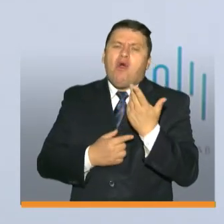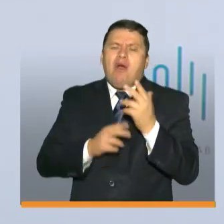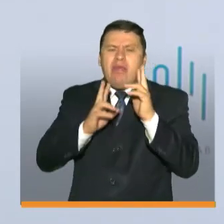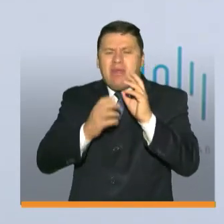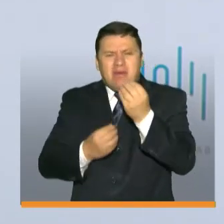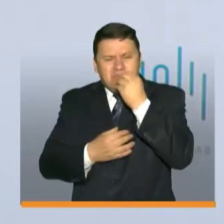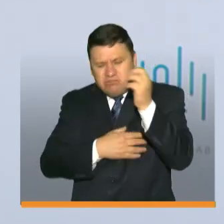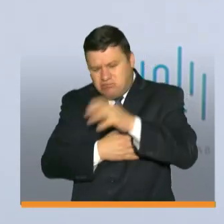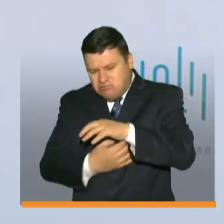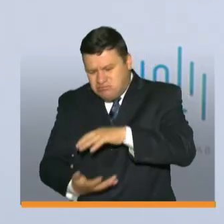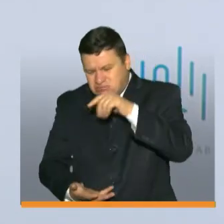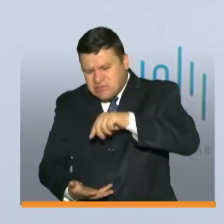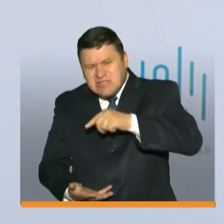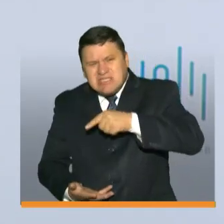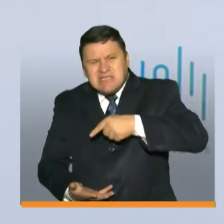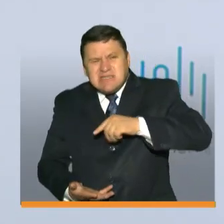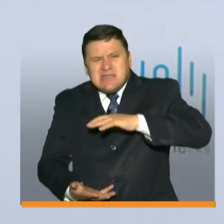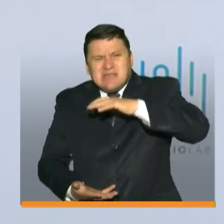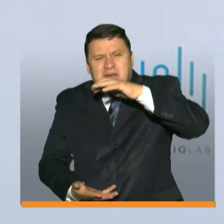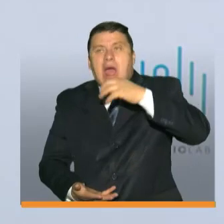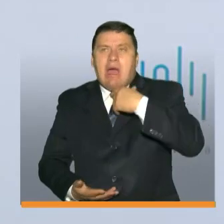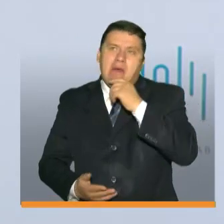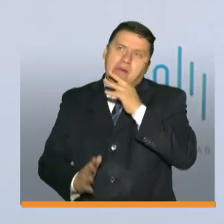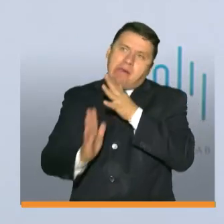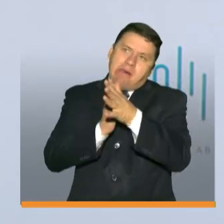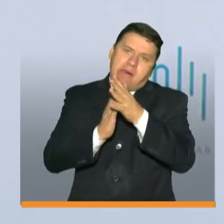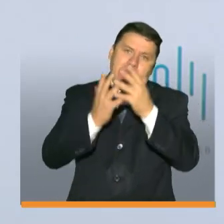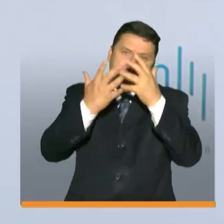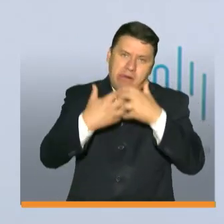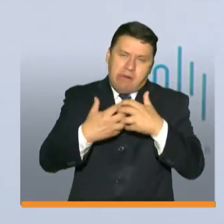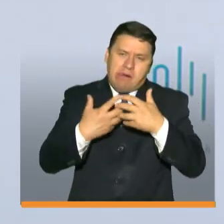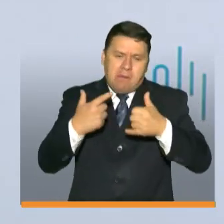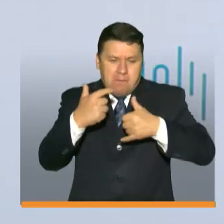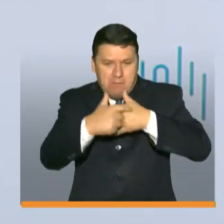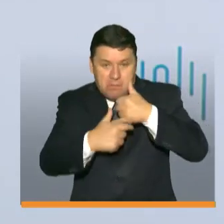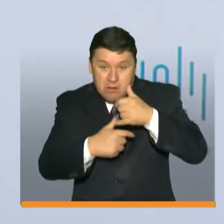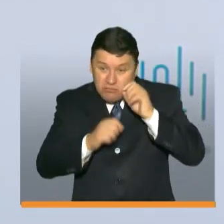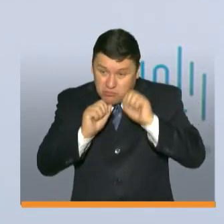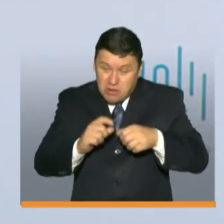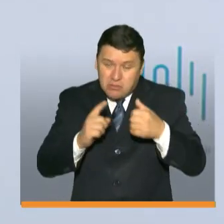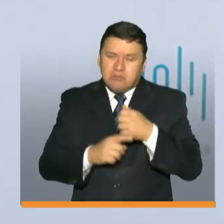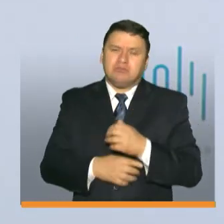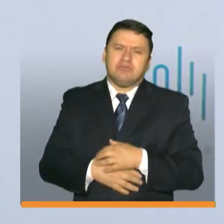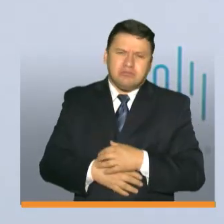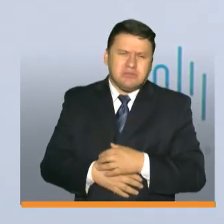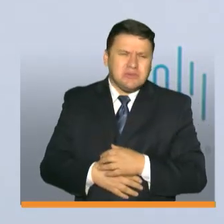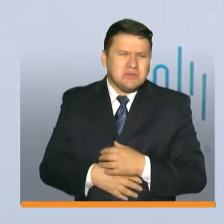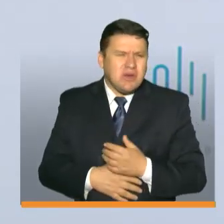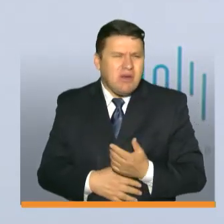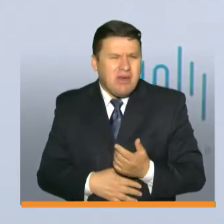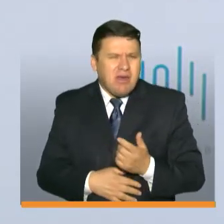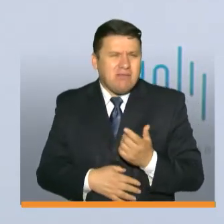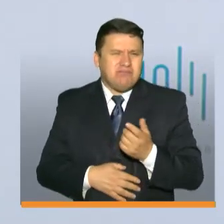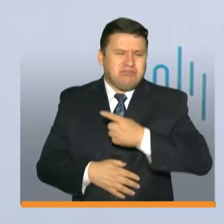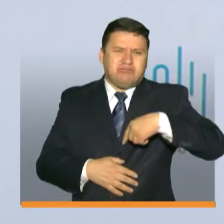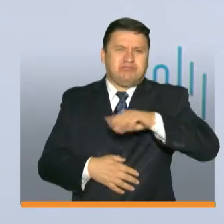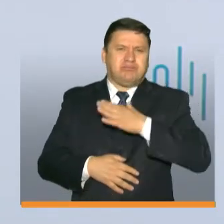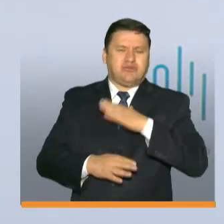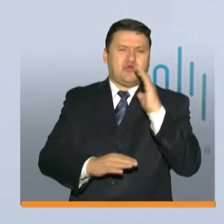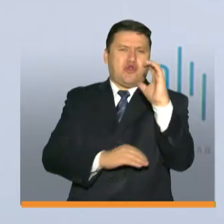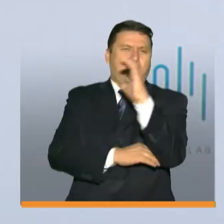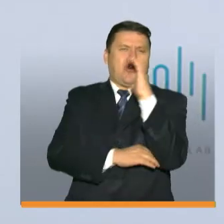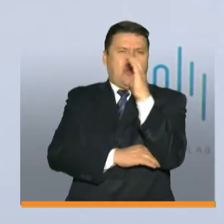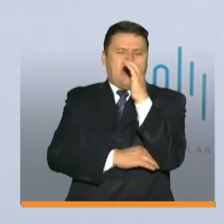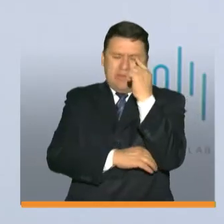contenido de los mercados y si íbamos a lograr llegar a todas las regiones. Era como ese momento en donde todos los